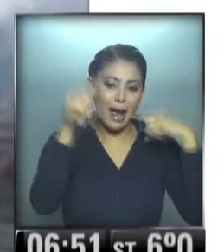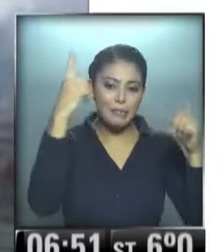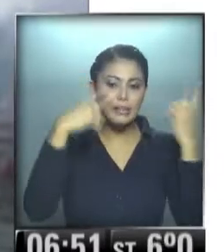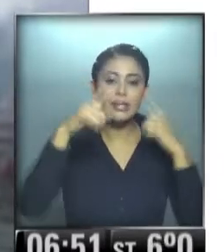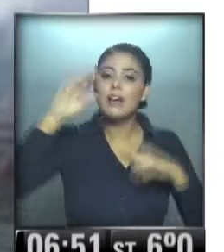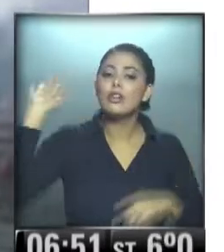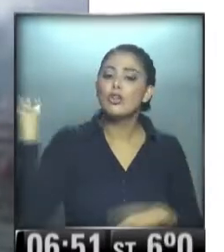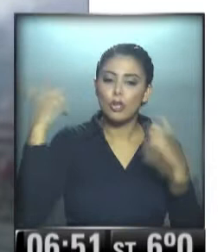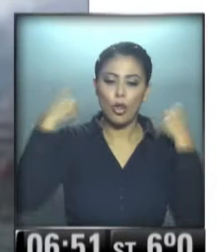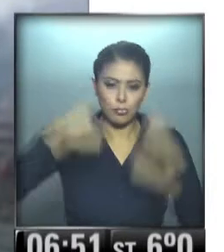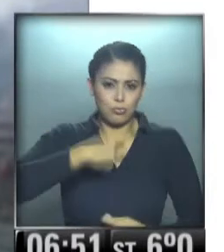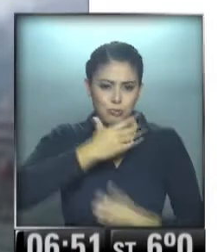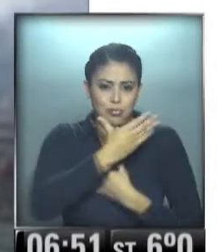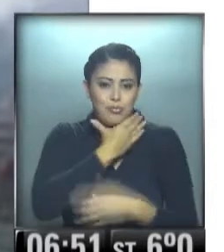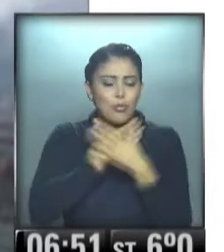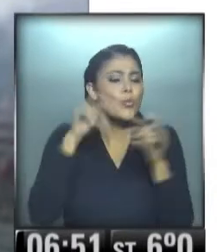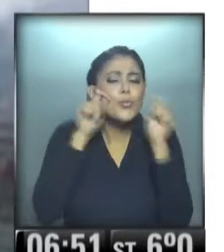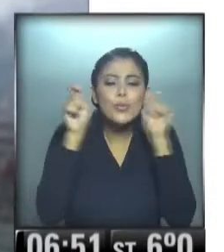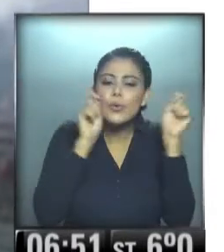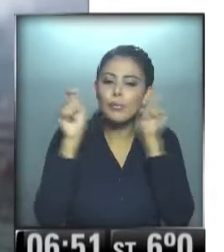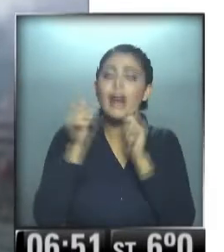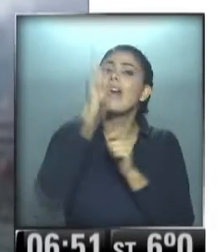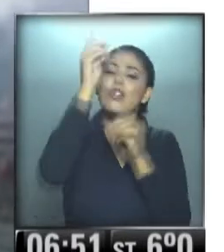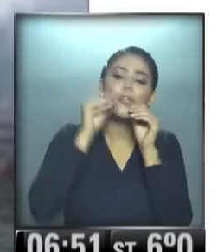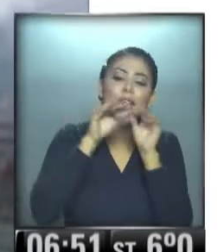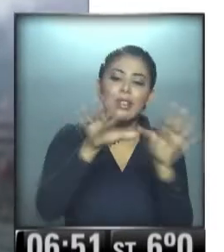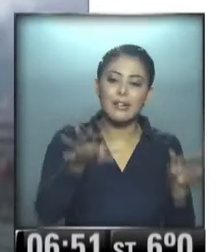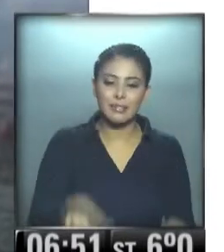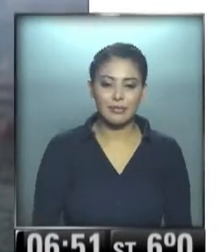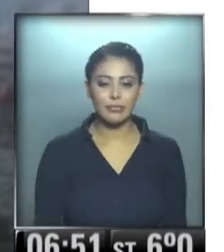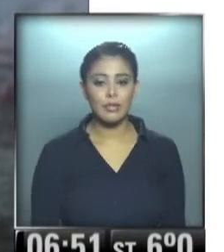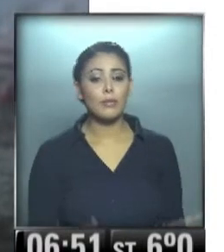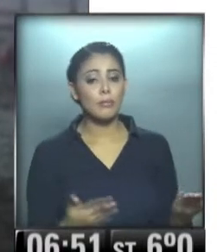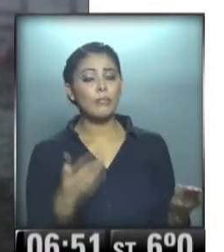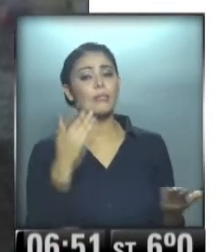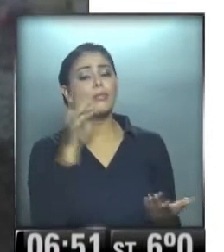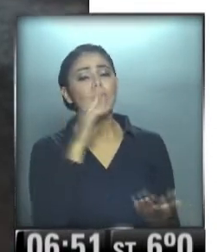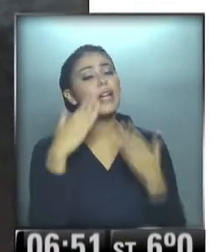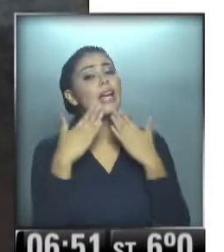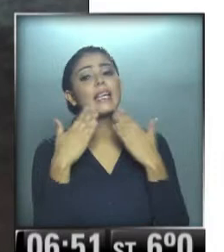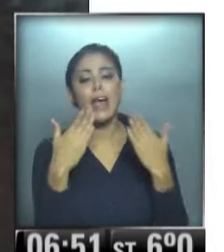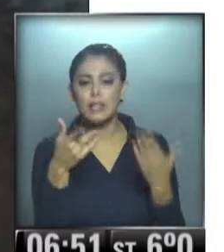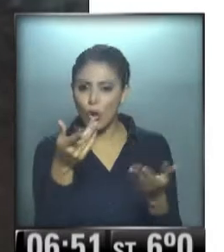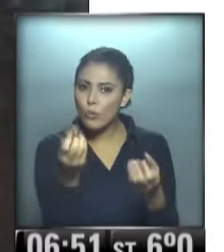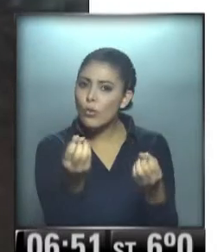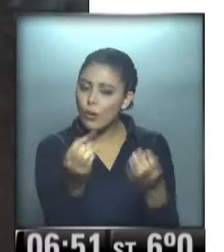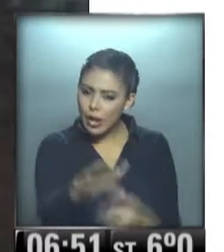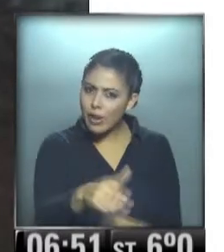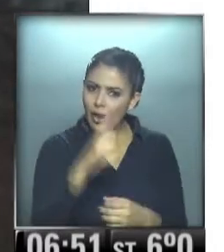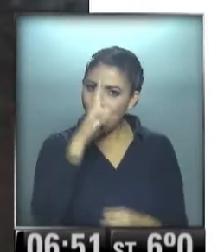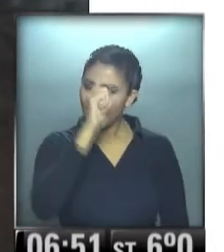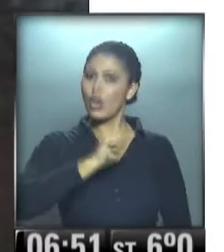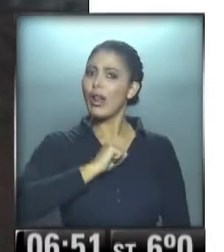Es toda abrigadita. Te mandamos muchos besitos y que Dios te bendiga. Gloria Gabellini. Muchísimas gracias. Muy bien, Magalí. Qué